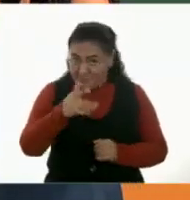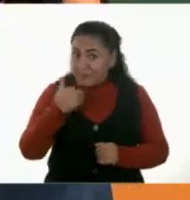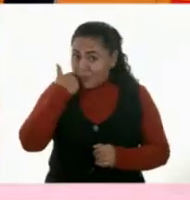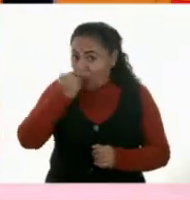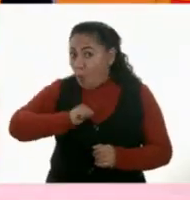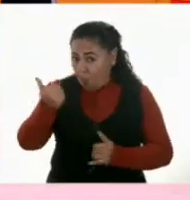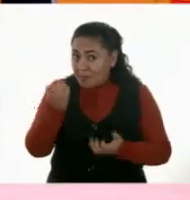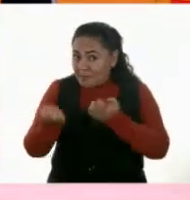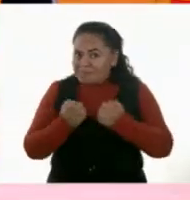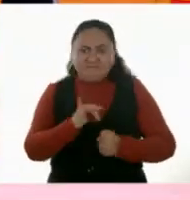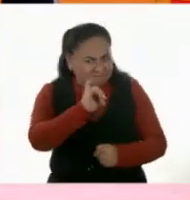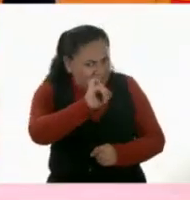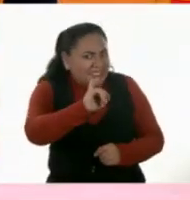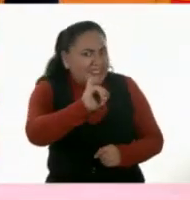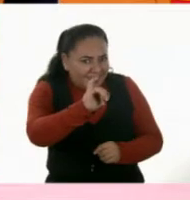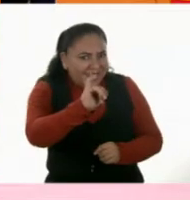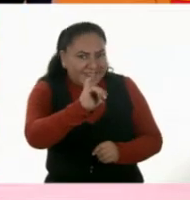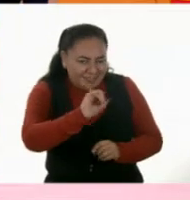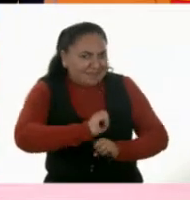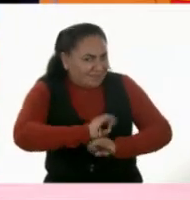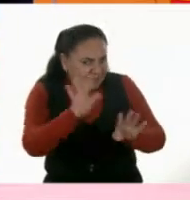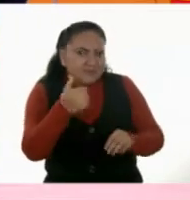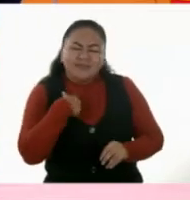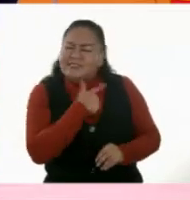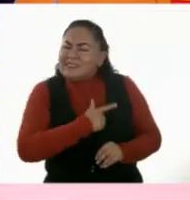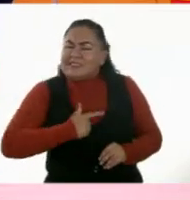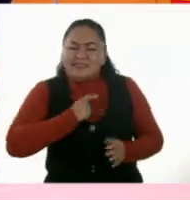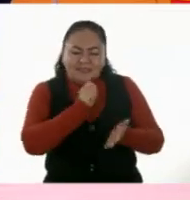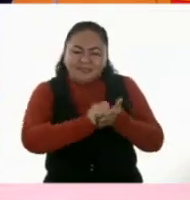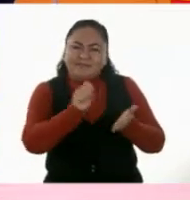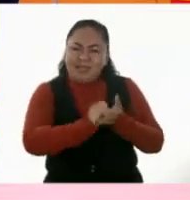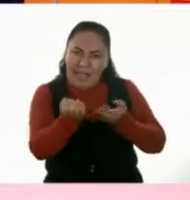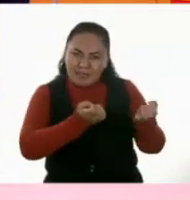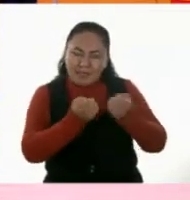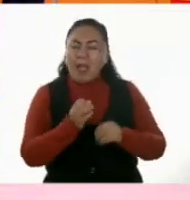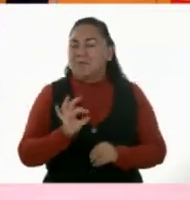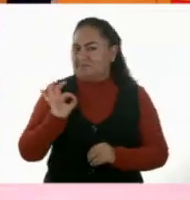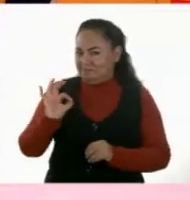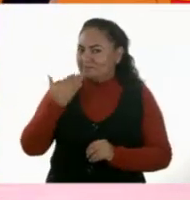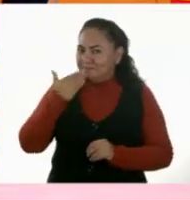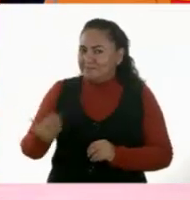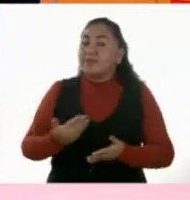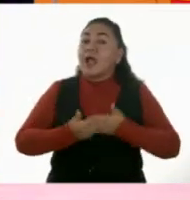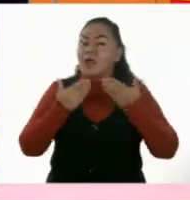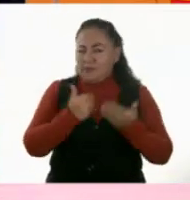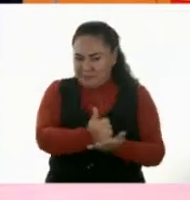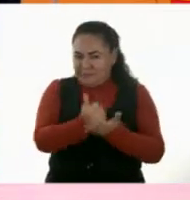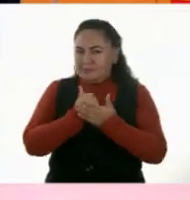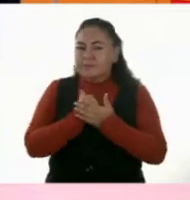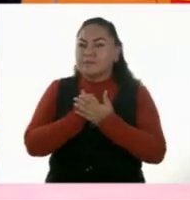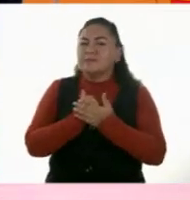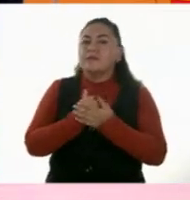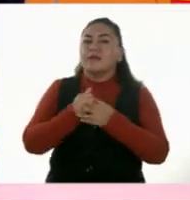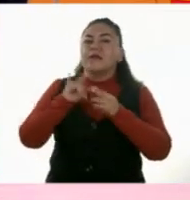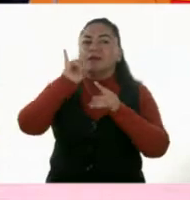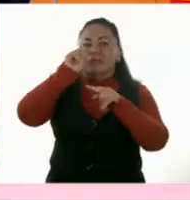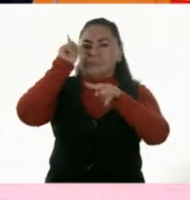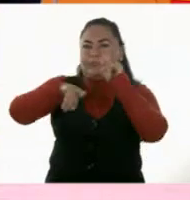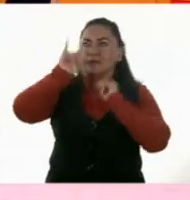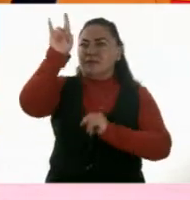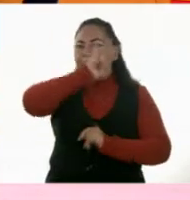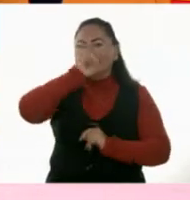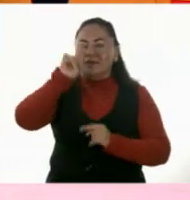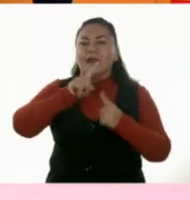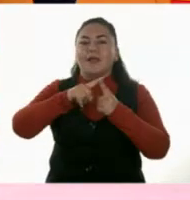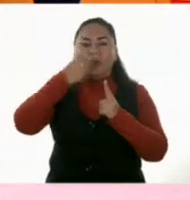hacer otro ejercicio? Sí, por supuesto. A mí siempre me gusta hacer ejercicios. Excelente. ¿Me ayudas quitando los letreritos de Norma,